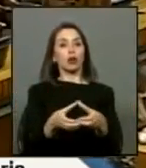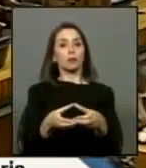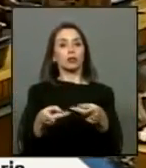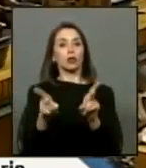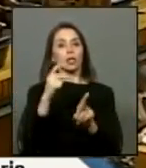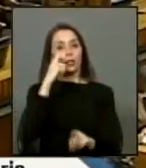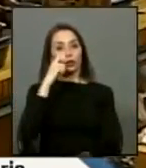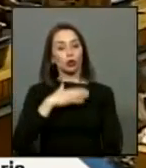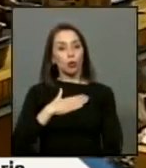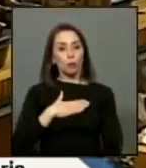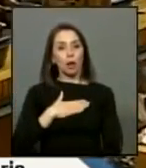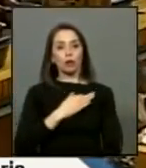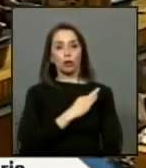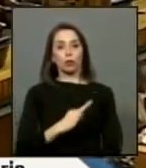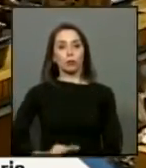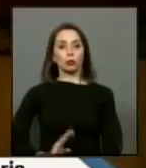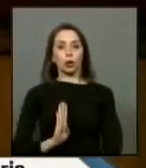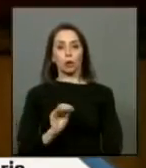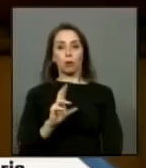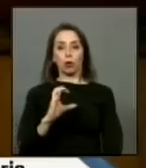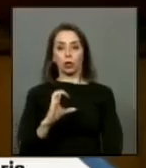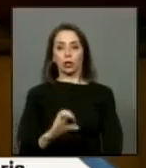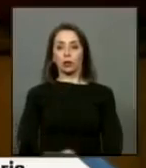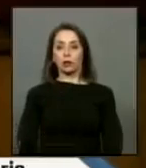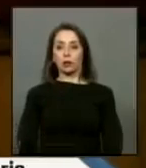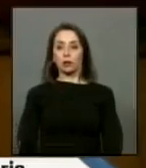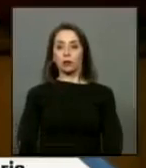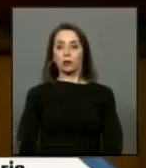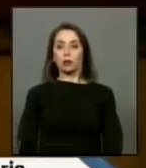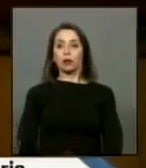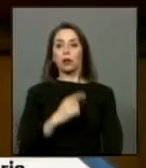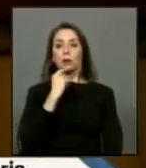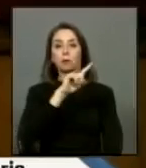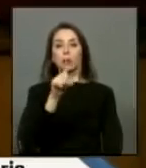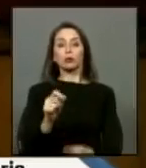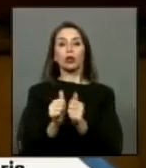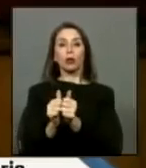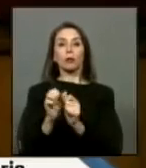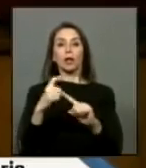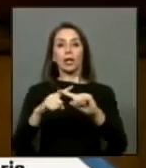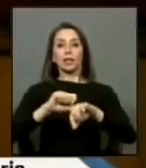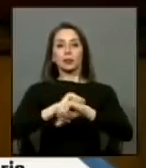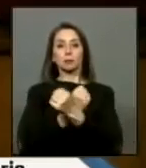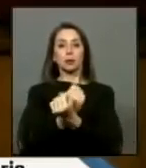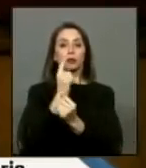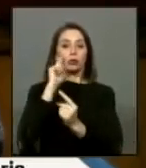Derechos Humanos. Diputado Boric. ¿Están los compañeros expresos arriba?